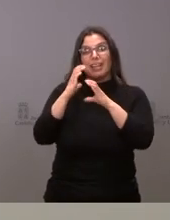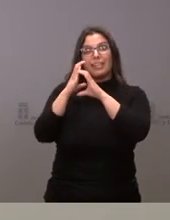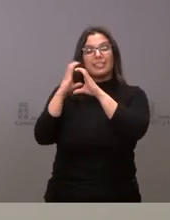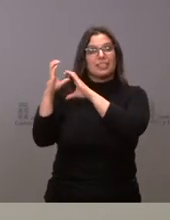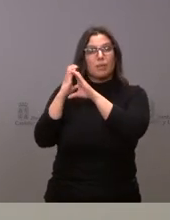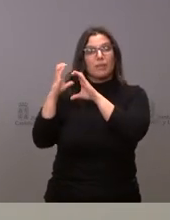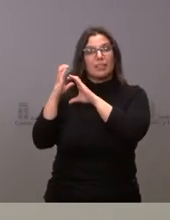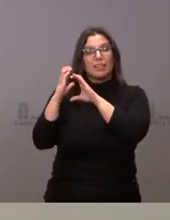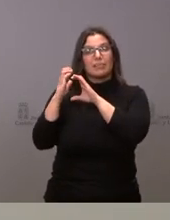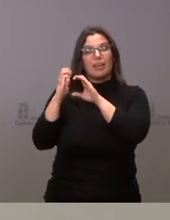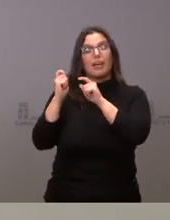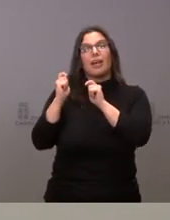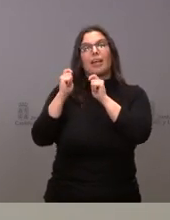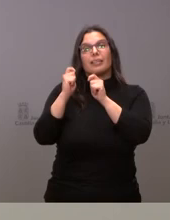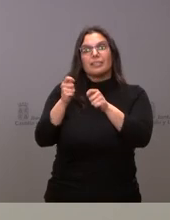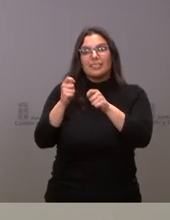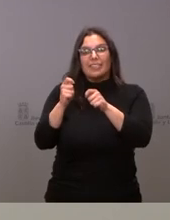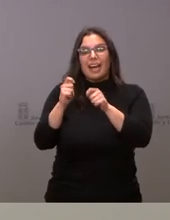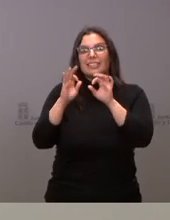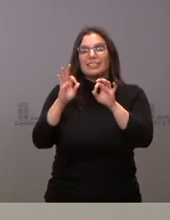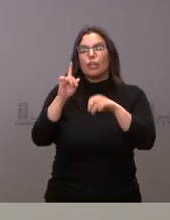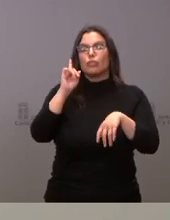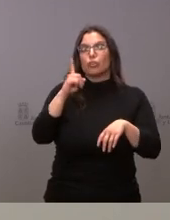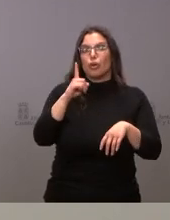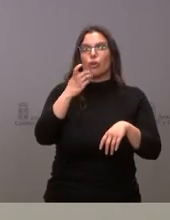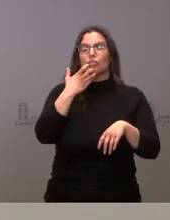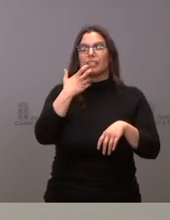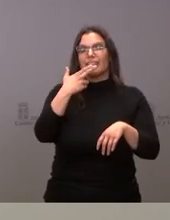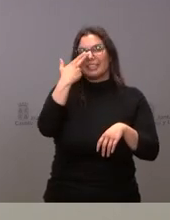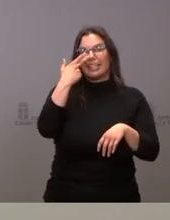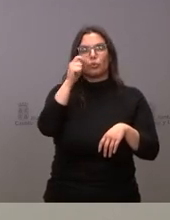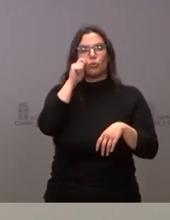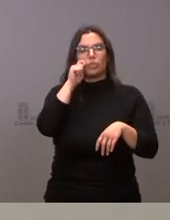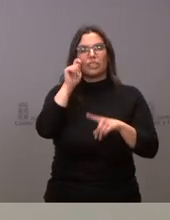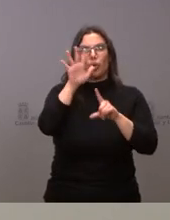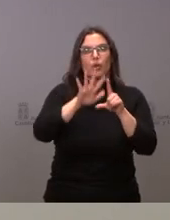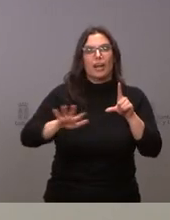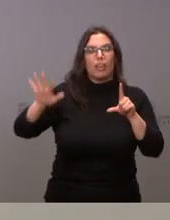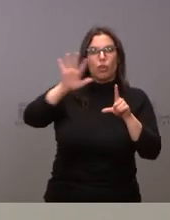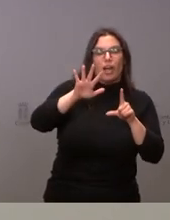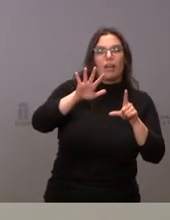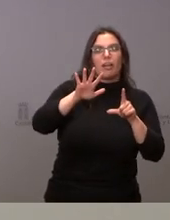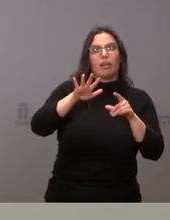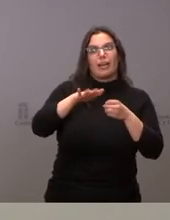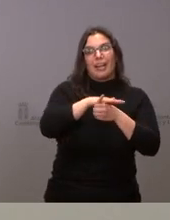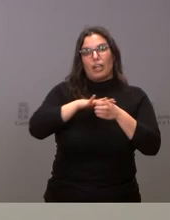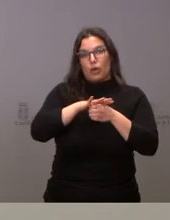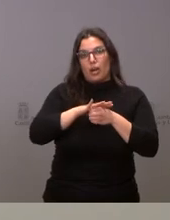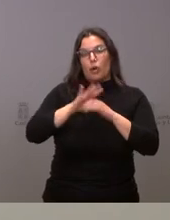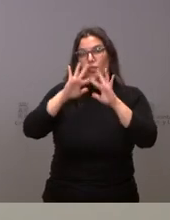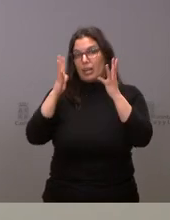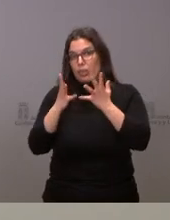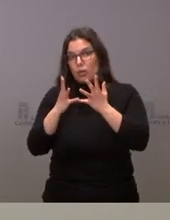otorga es las que tienen esta catalogación de interés turístico internacional nacional o regional y en ese momento no sé exactamente